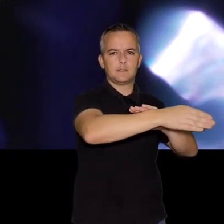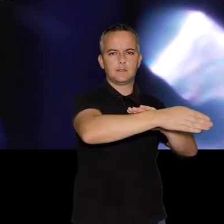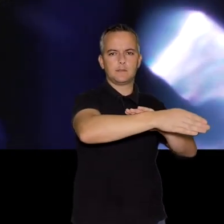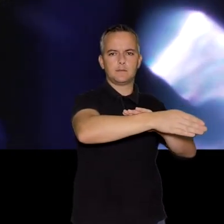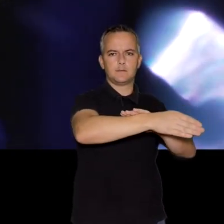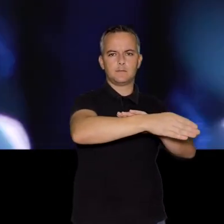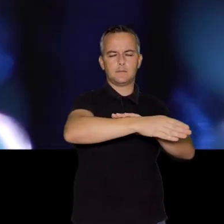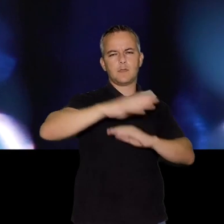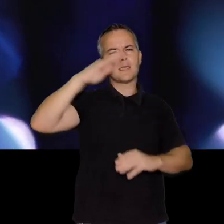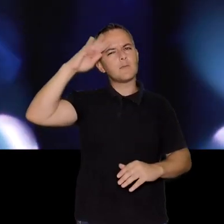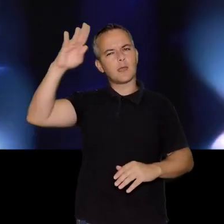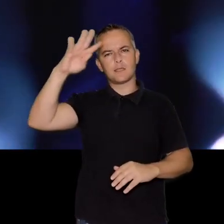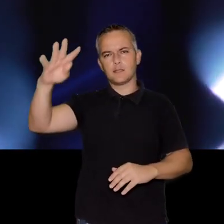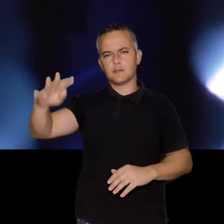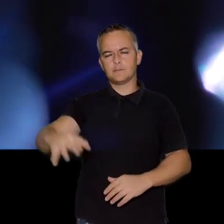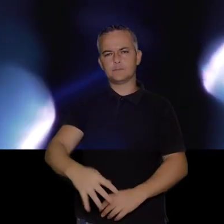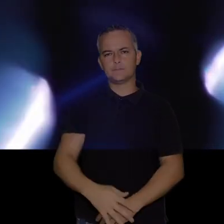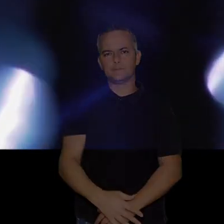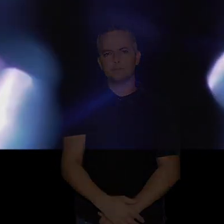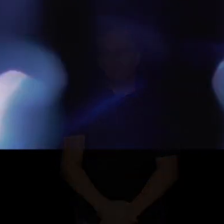Etats saliendo. dudas.